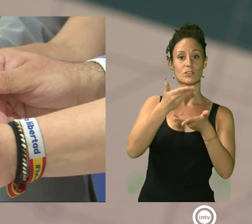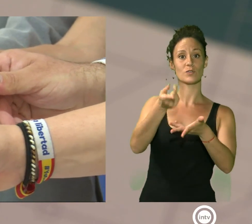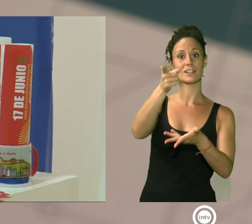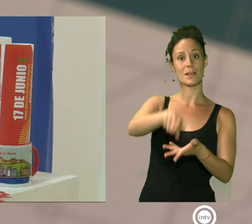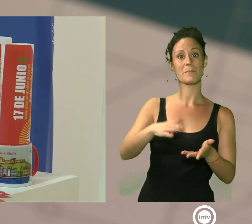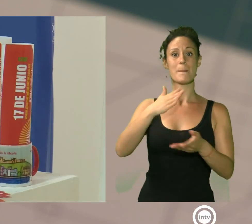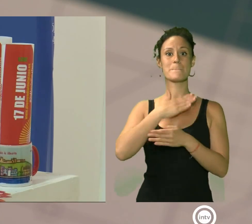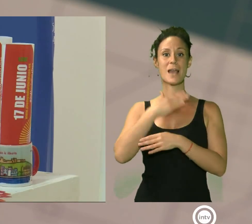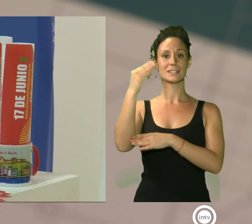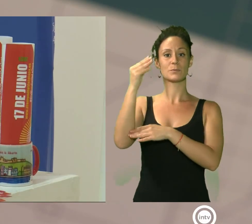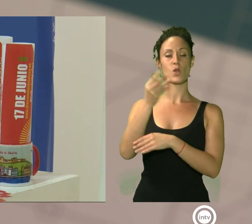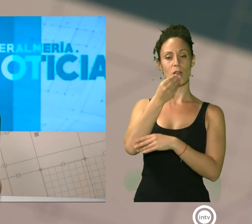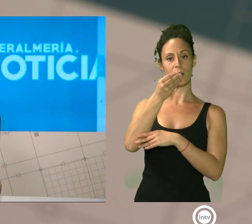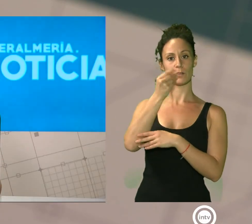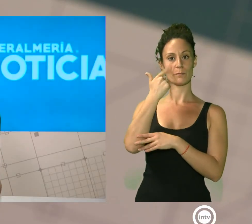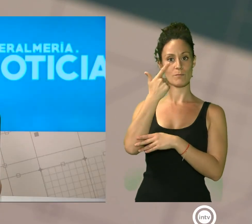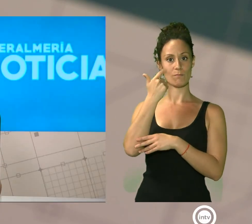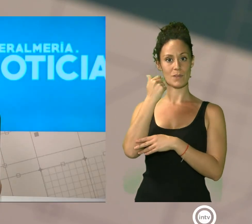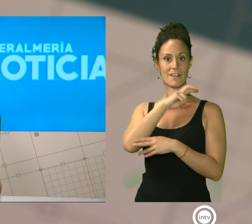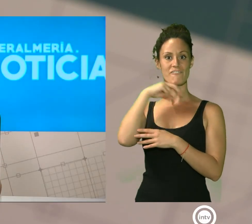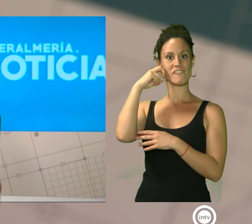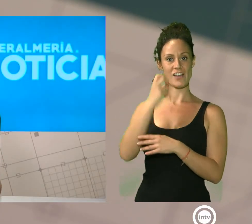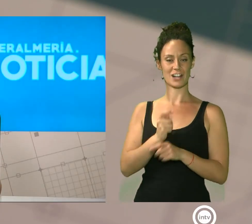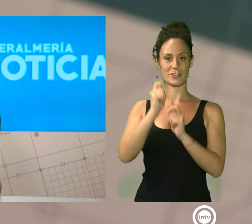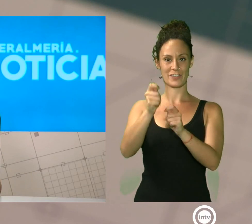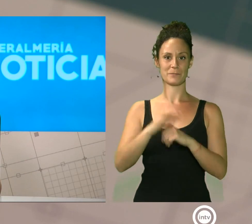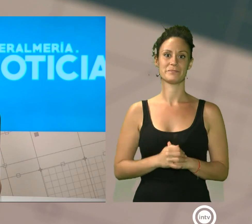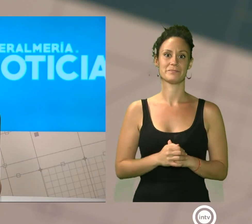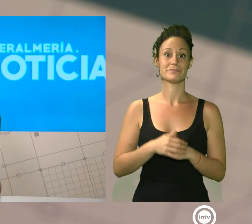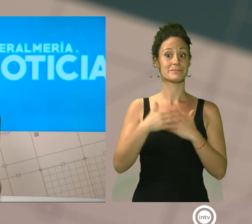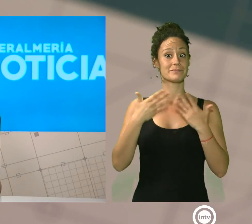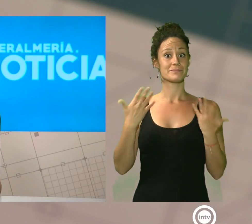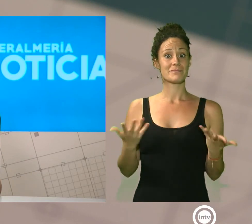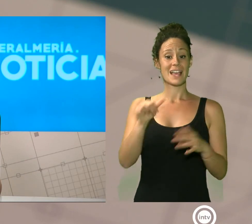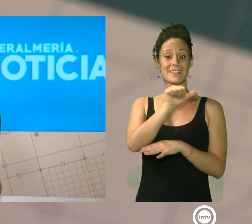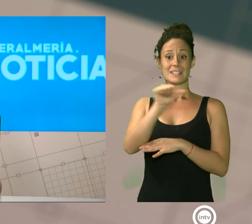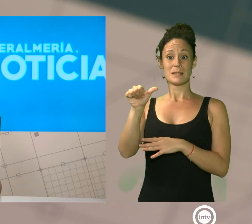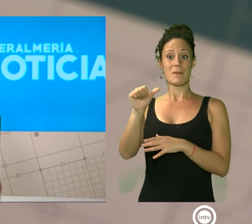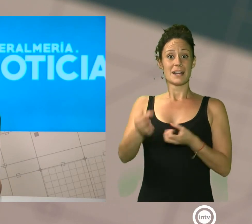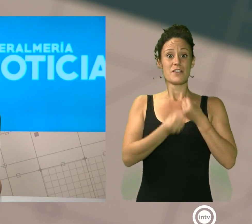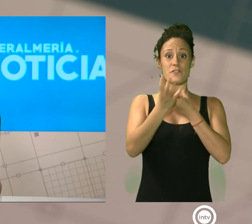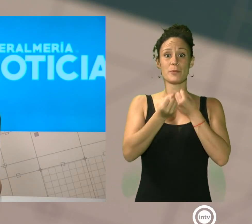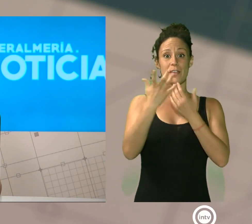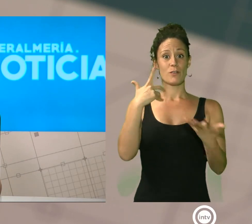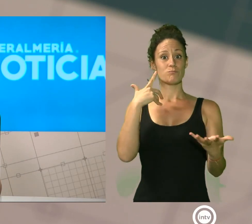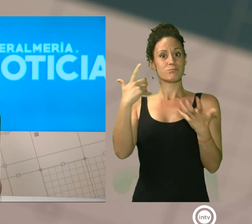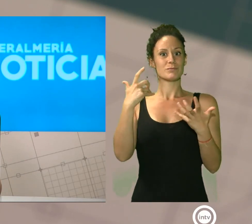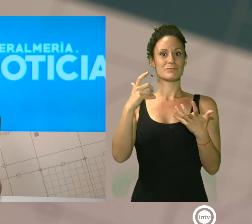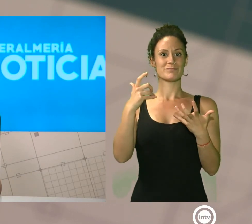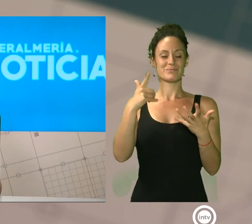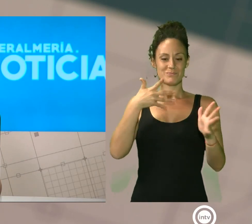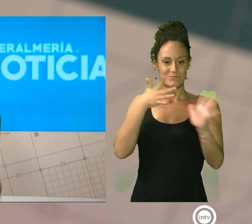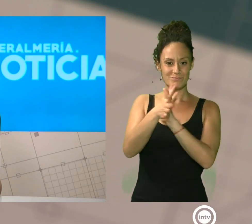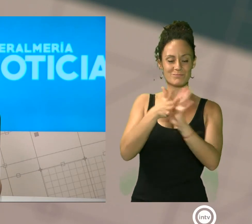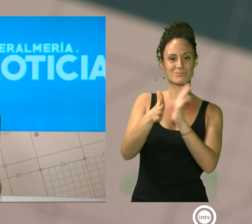gastronómico de Almería. Hasta aquí ha llegado la información más destacada de la semana. Se la hemos mostrado con todo lujo de